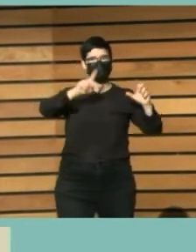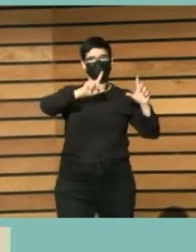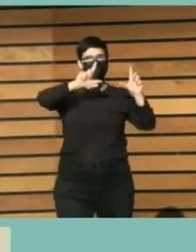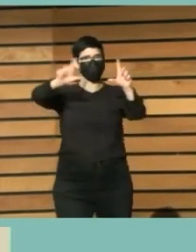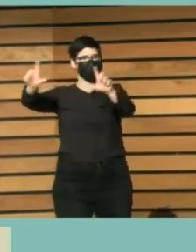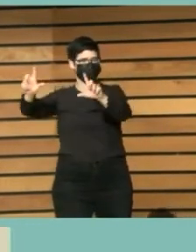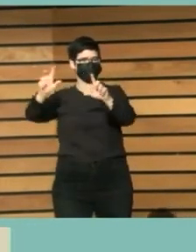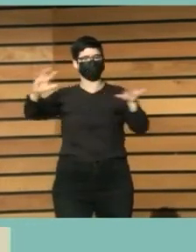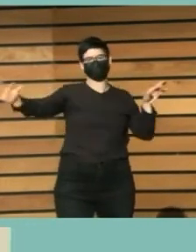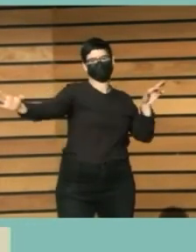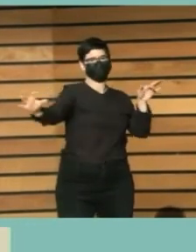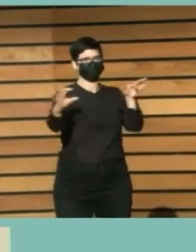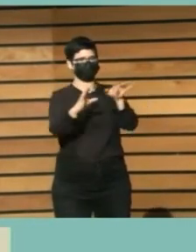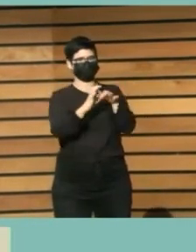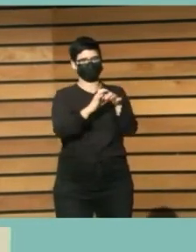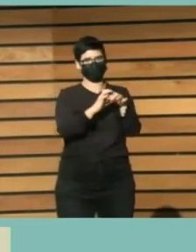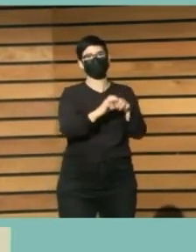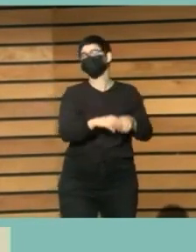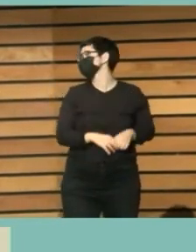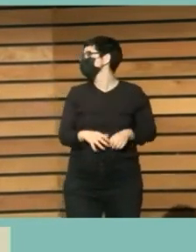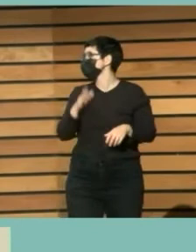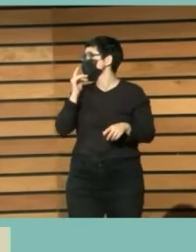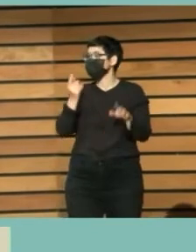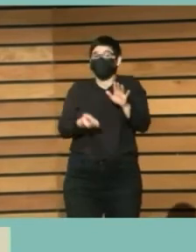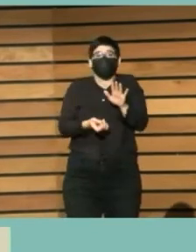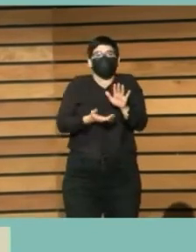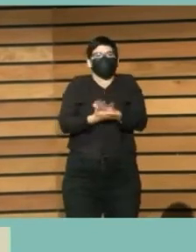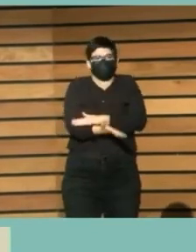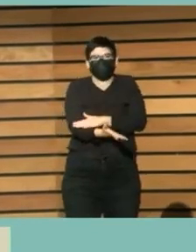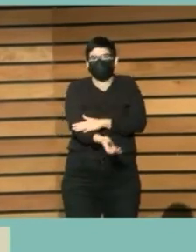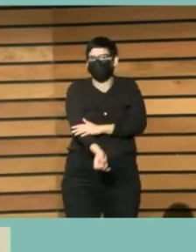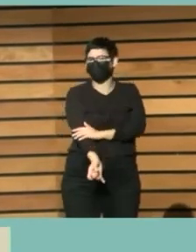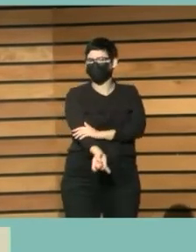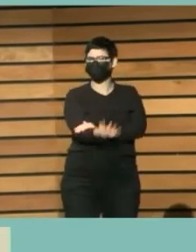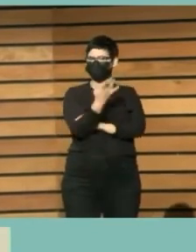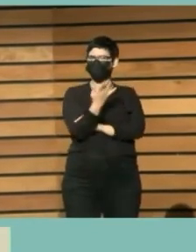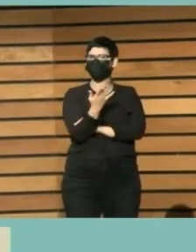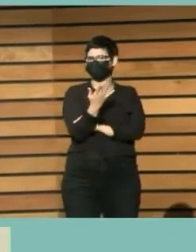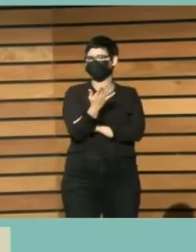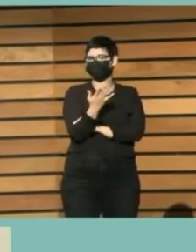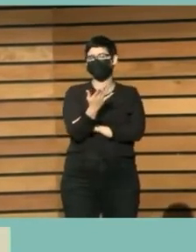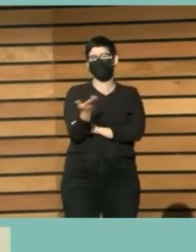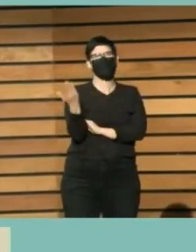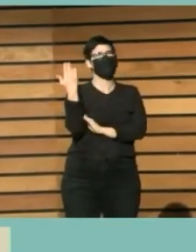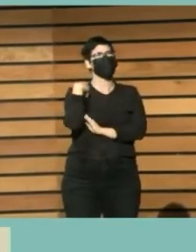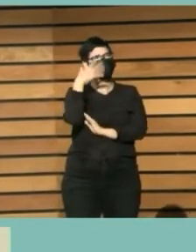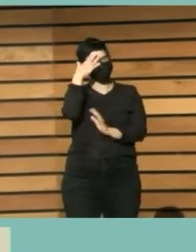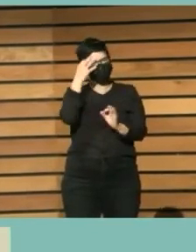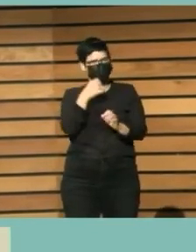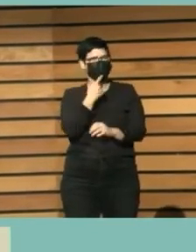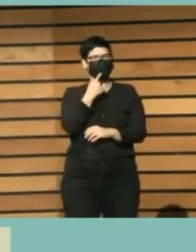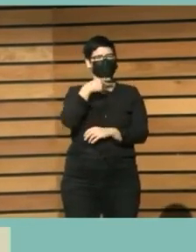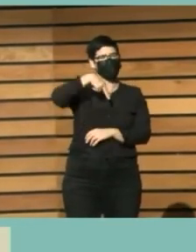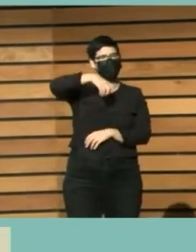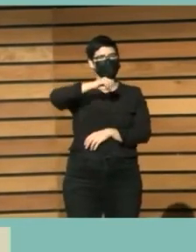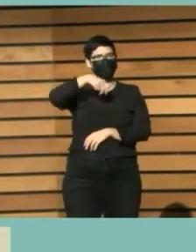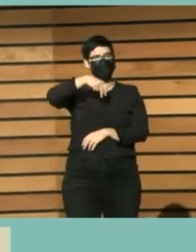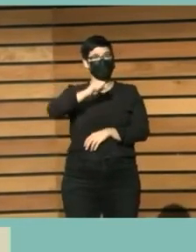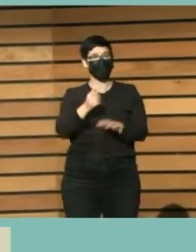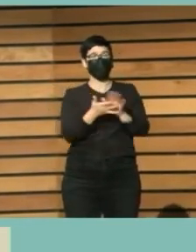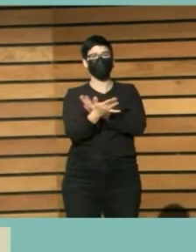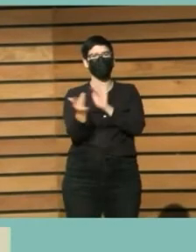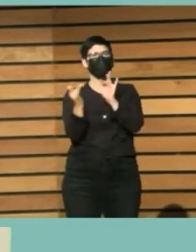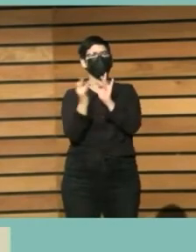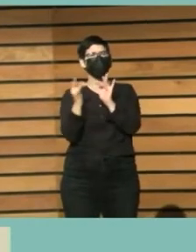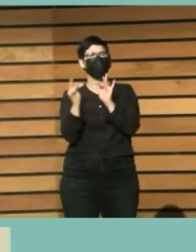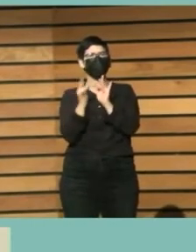Mediateca. Con lo cual, ahí estamos generando una cosa que ayer creo que comentaba Nona, esa conexión con qué es lo que se